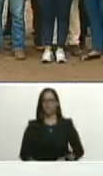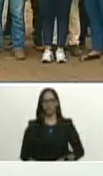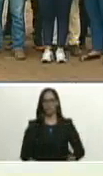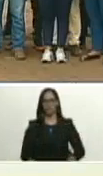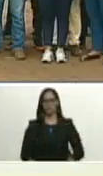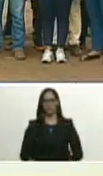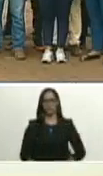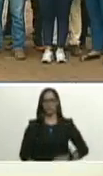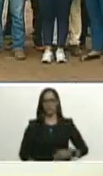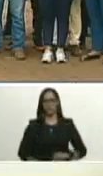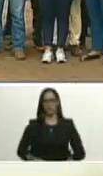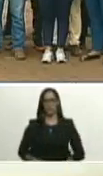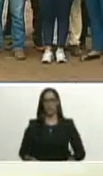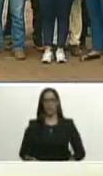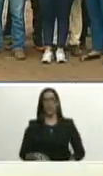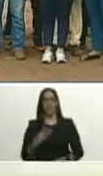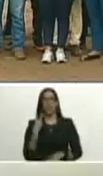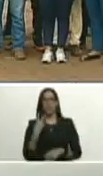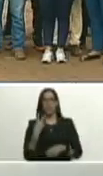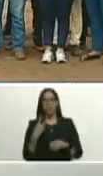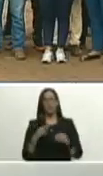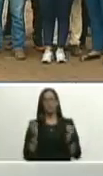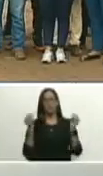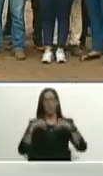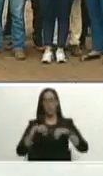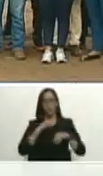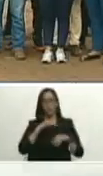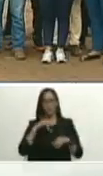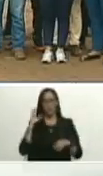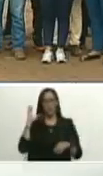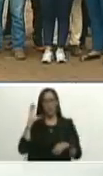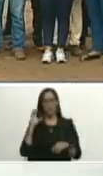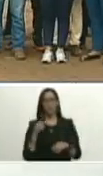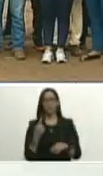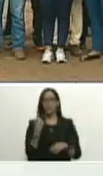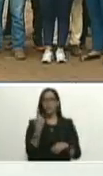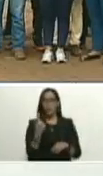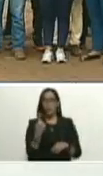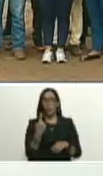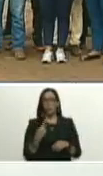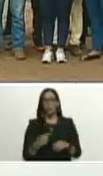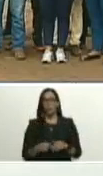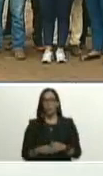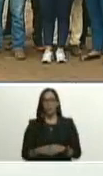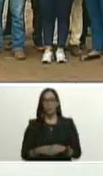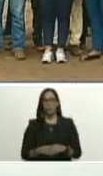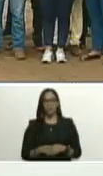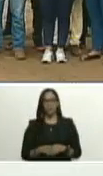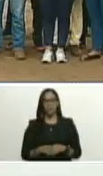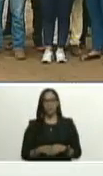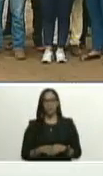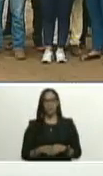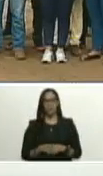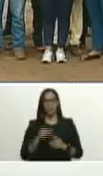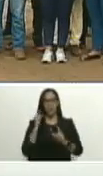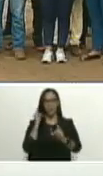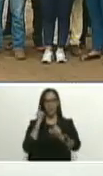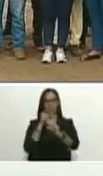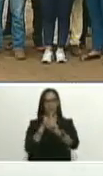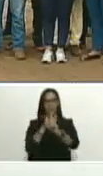grandes consensos hoy en nuestro país uno la convicción